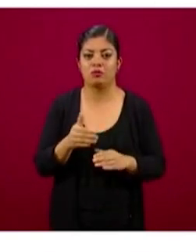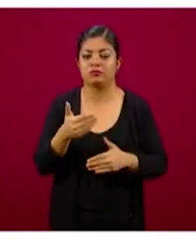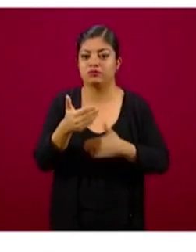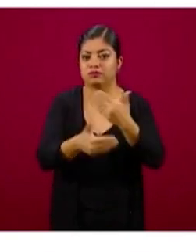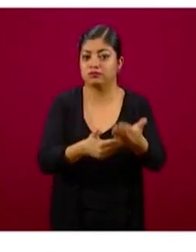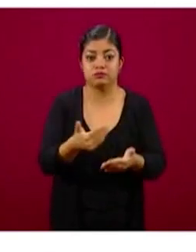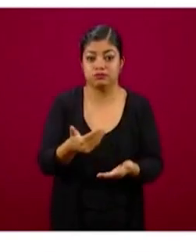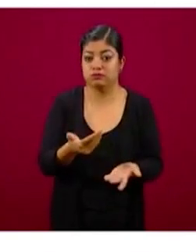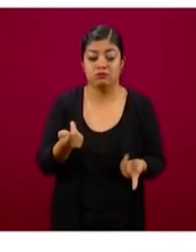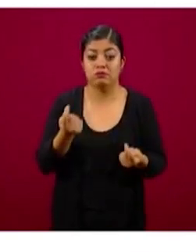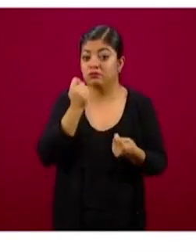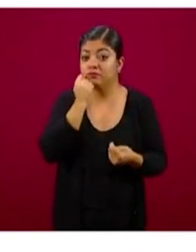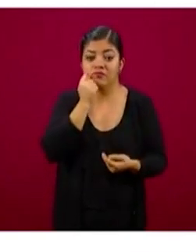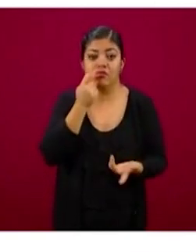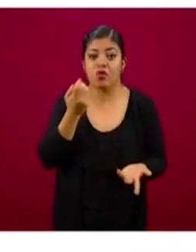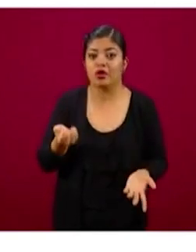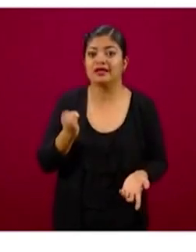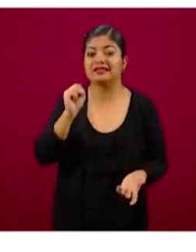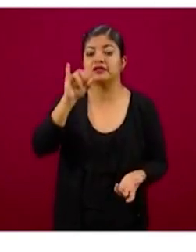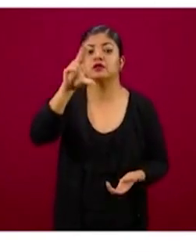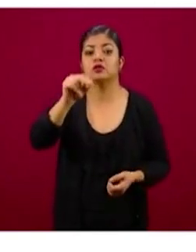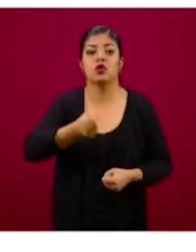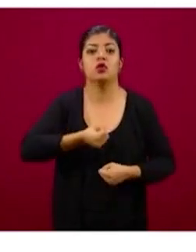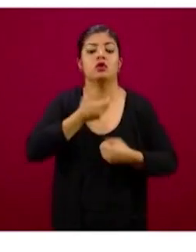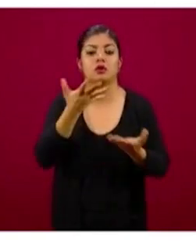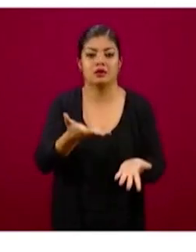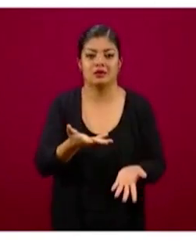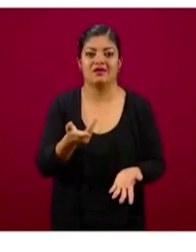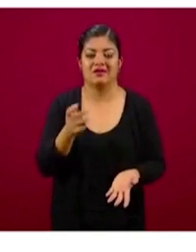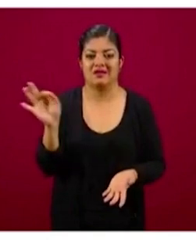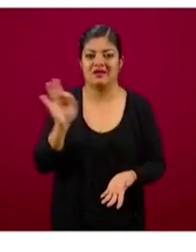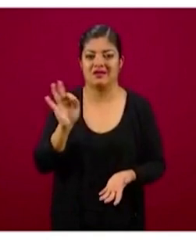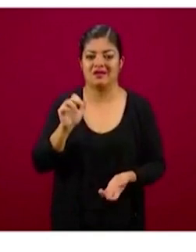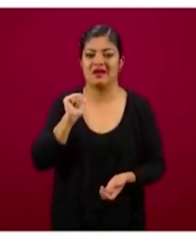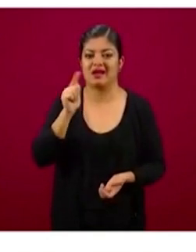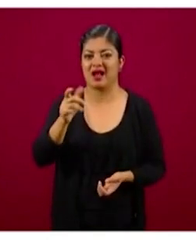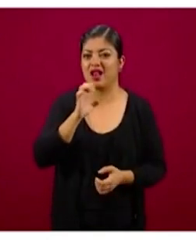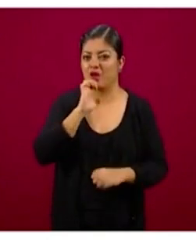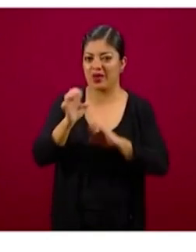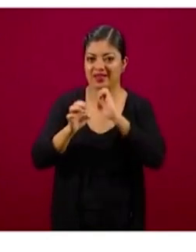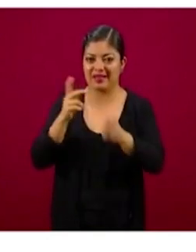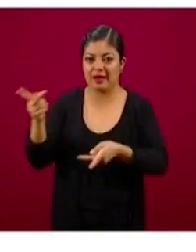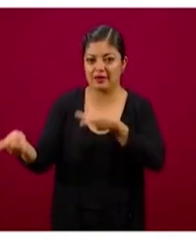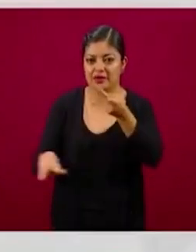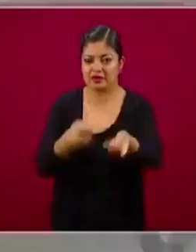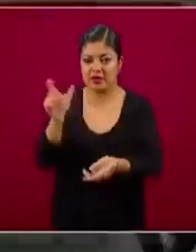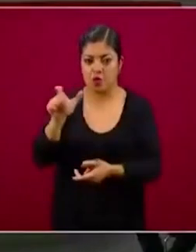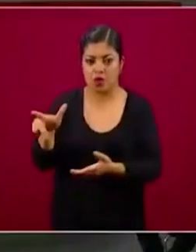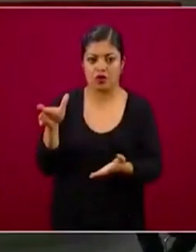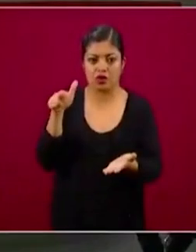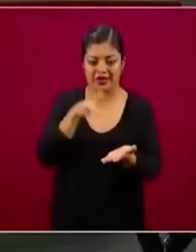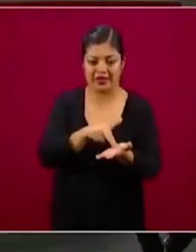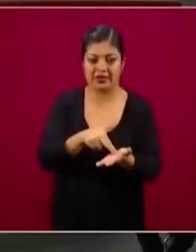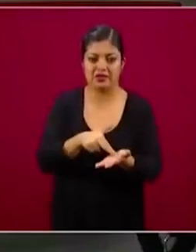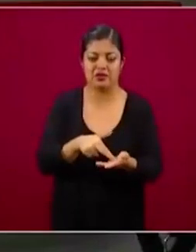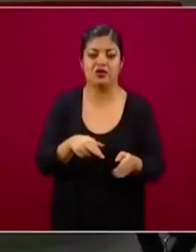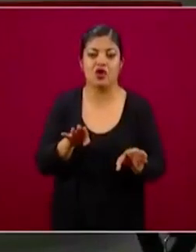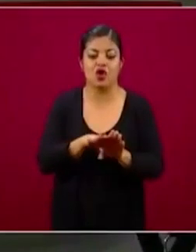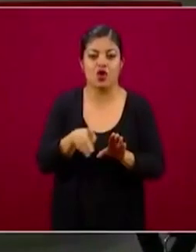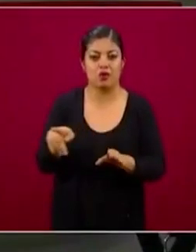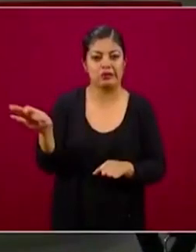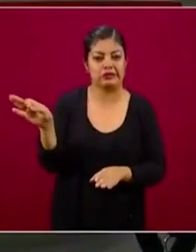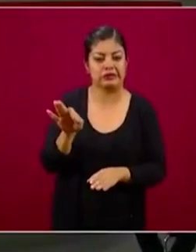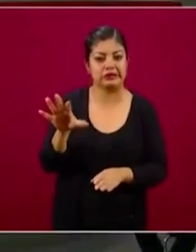que lo hayan o no expresado al momento de que se les hizo la entrevista correspondiente cuando se registraron como casos